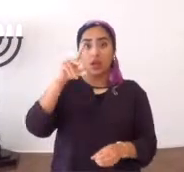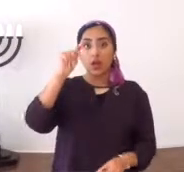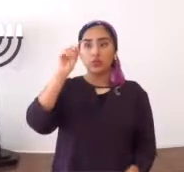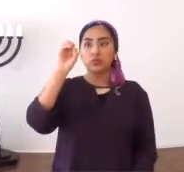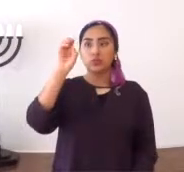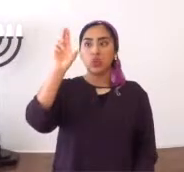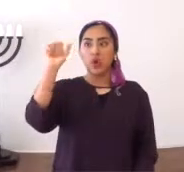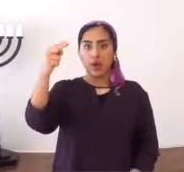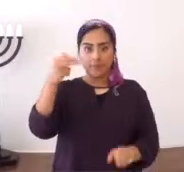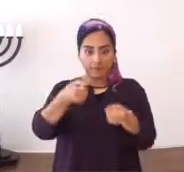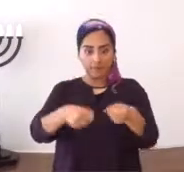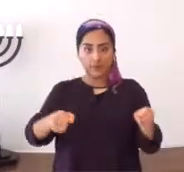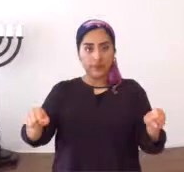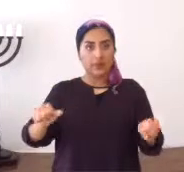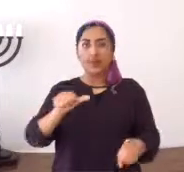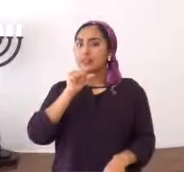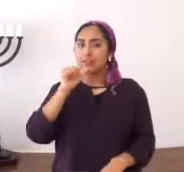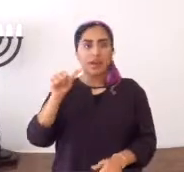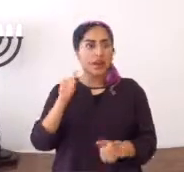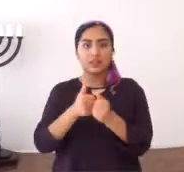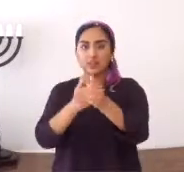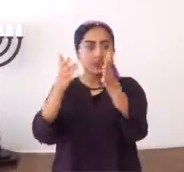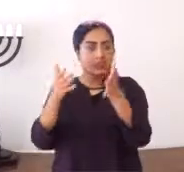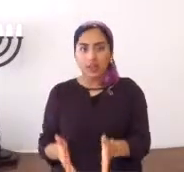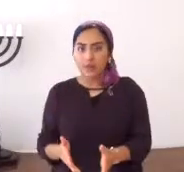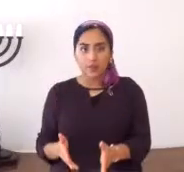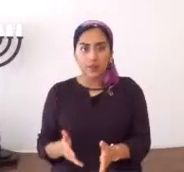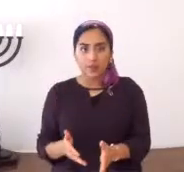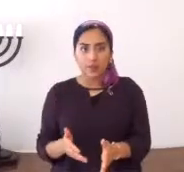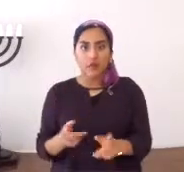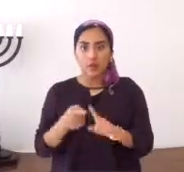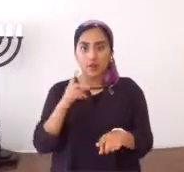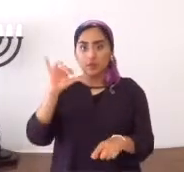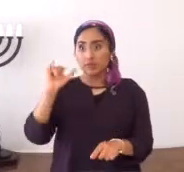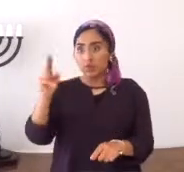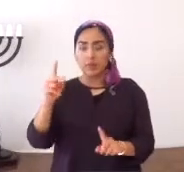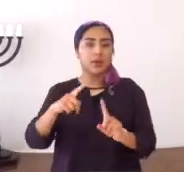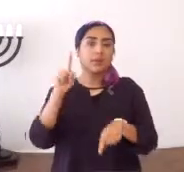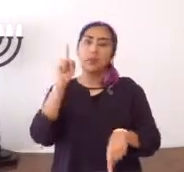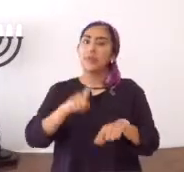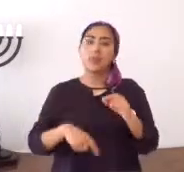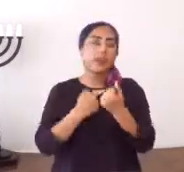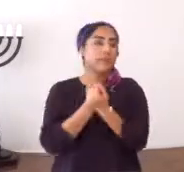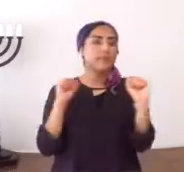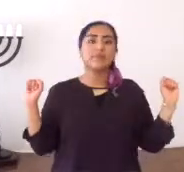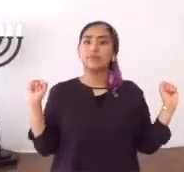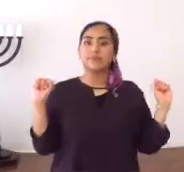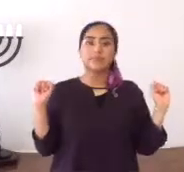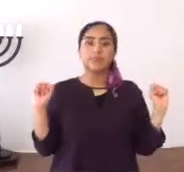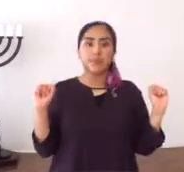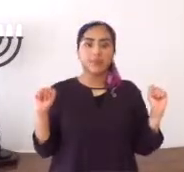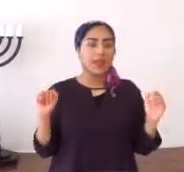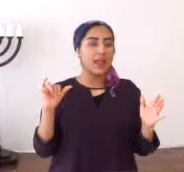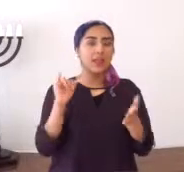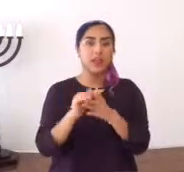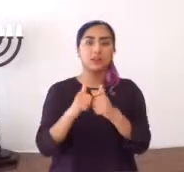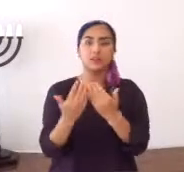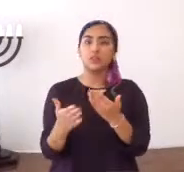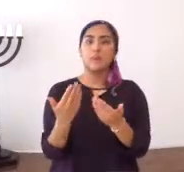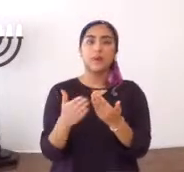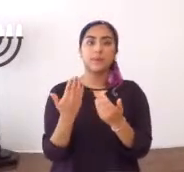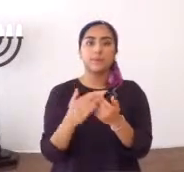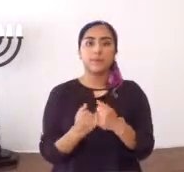que no permanece, en la Torah, de Yahweh, no es discípulo de Yahweh, de Yahshua, y no puede ser salvo,